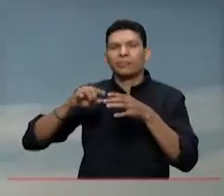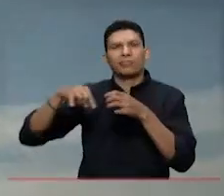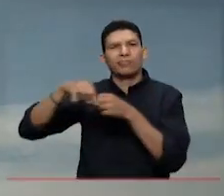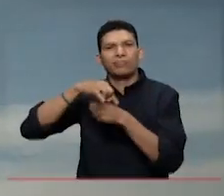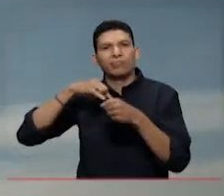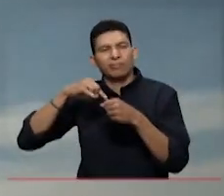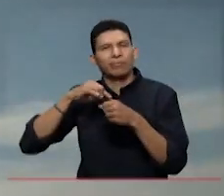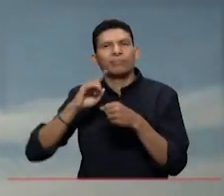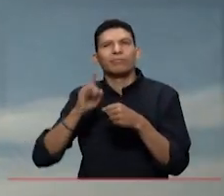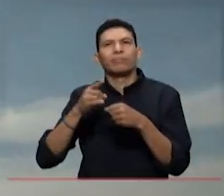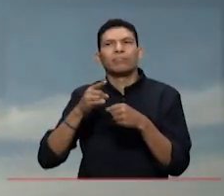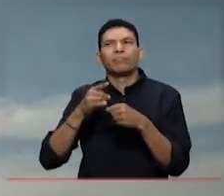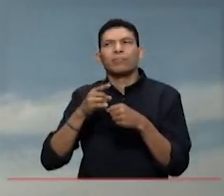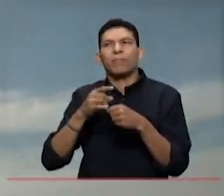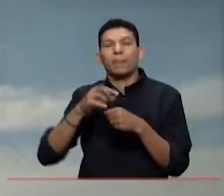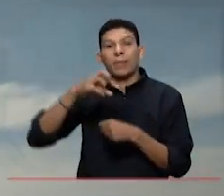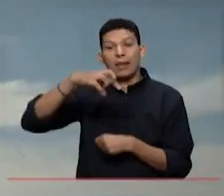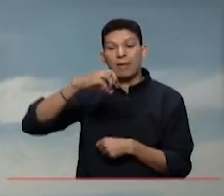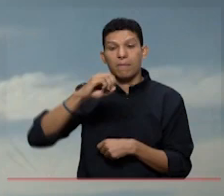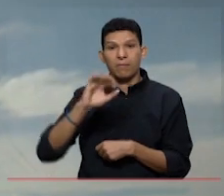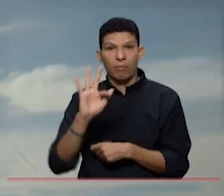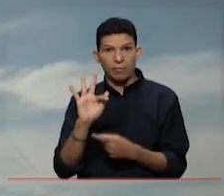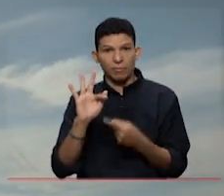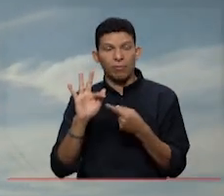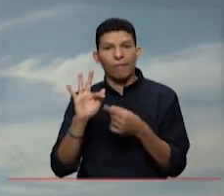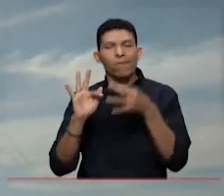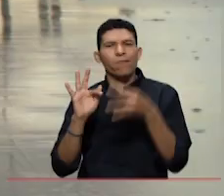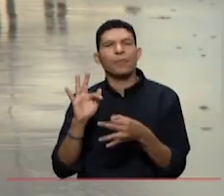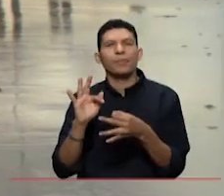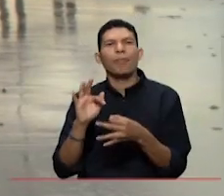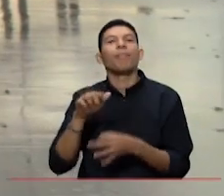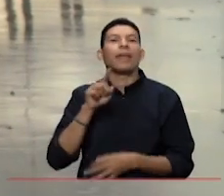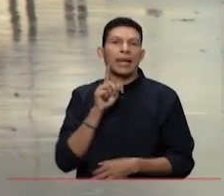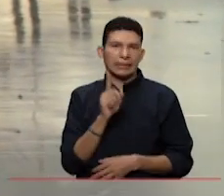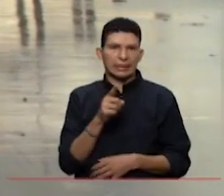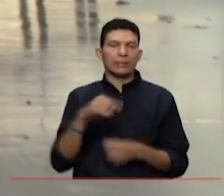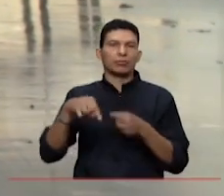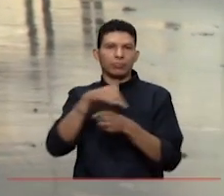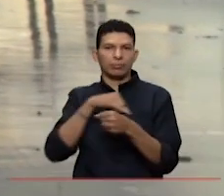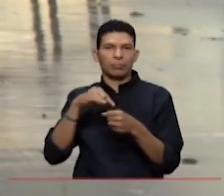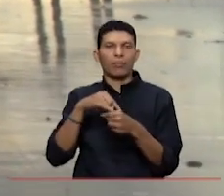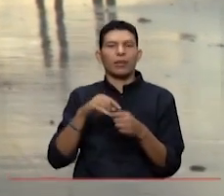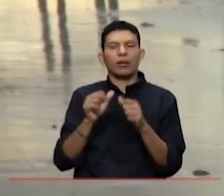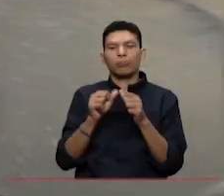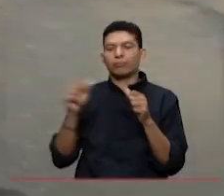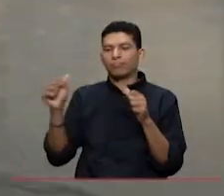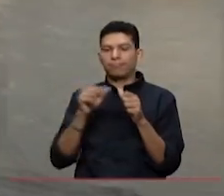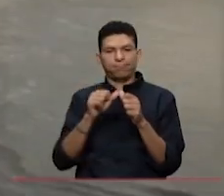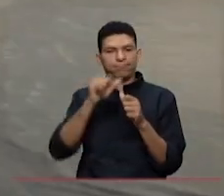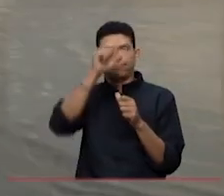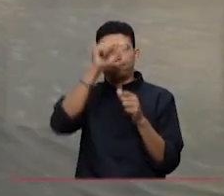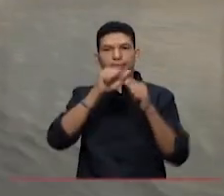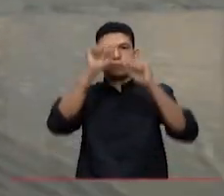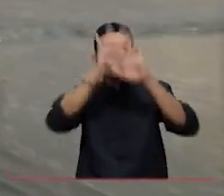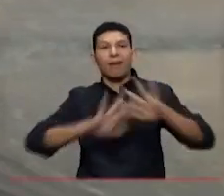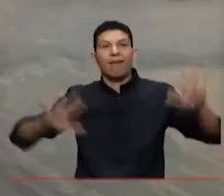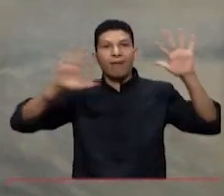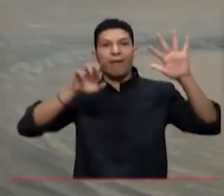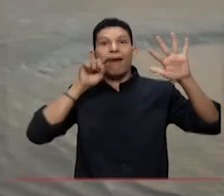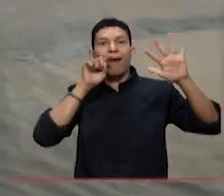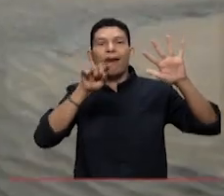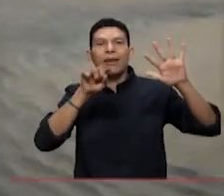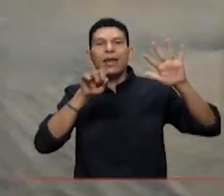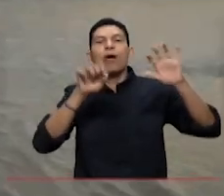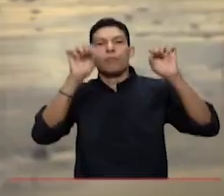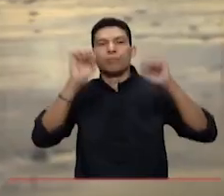incluso los POT. Esto es una zona delimitada geográficamente que nos